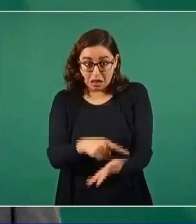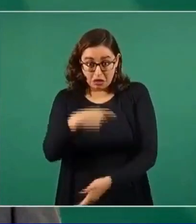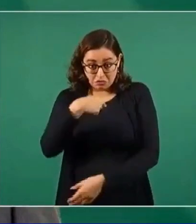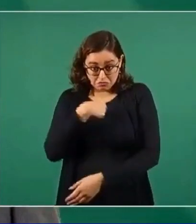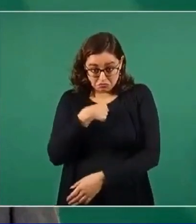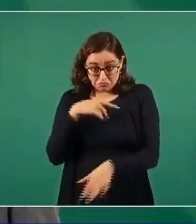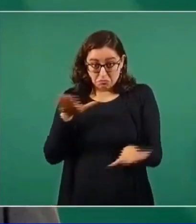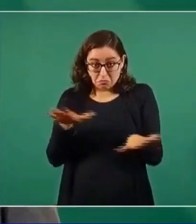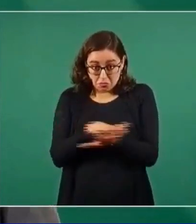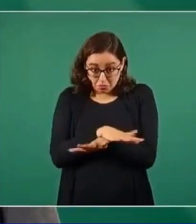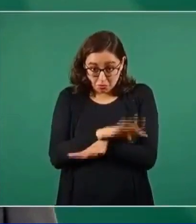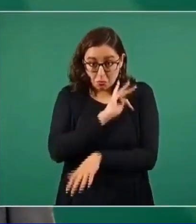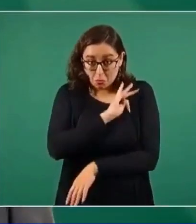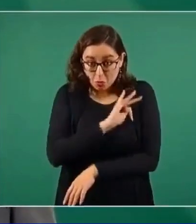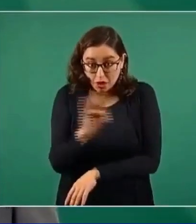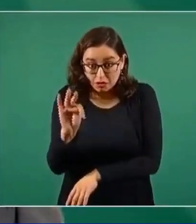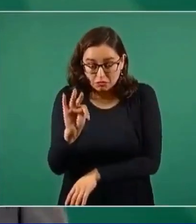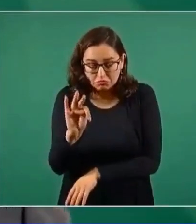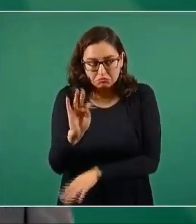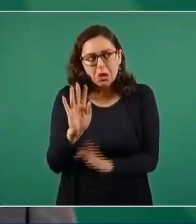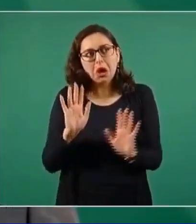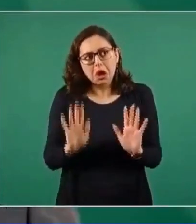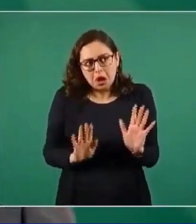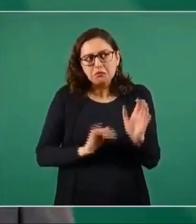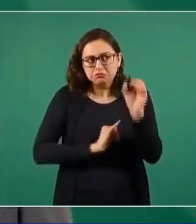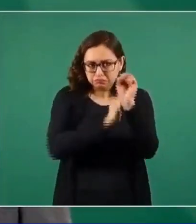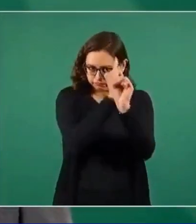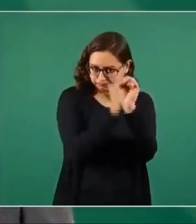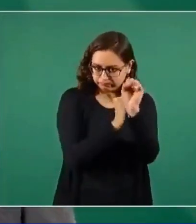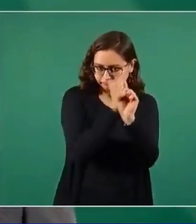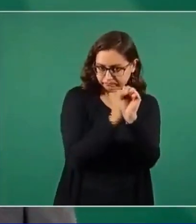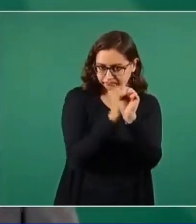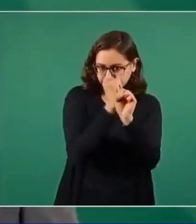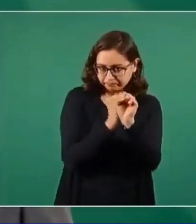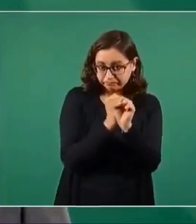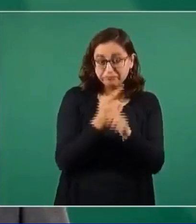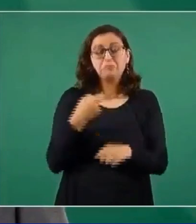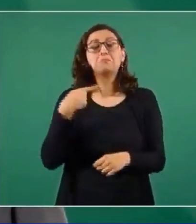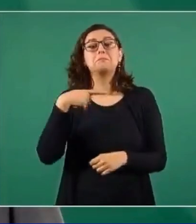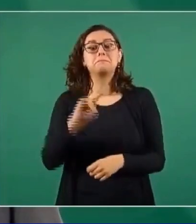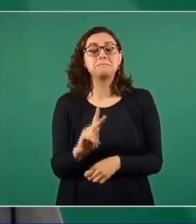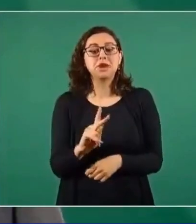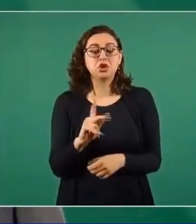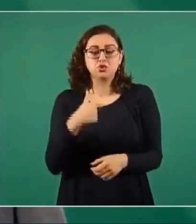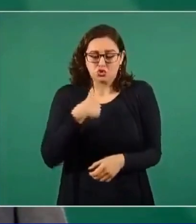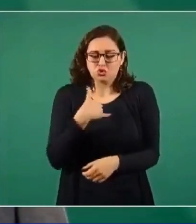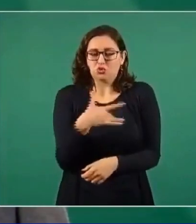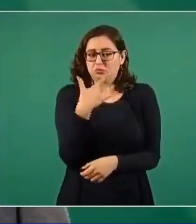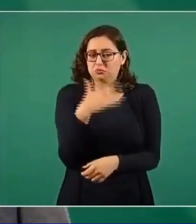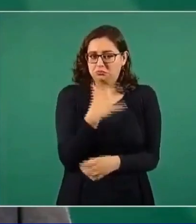pero estoy seguro de que hay procedimientos